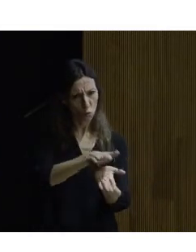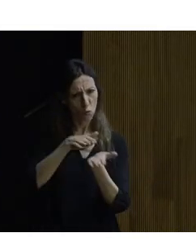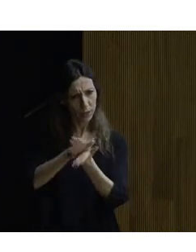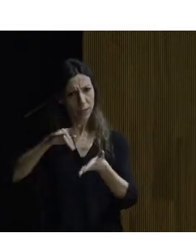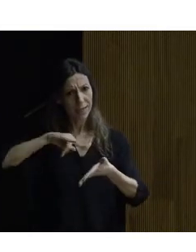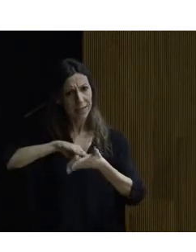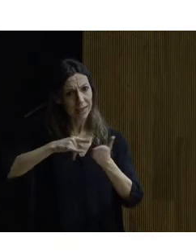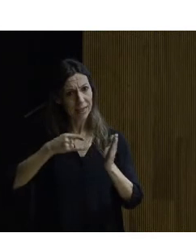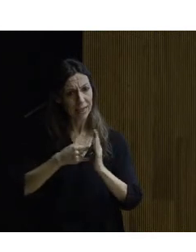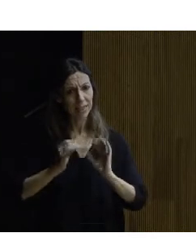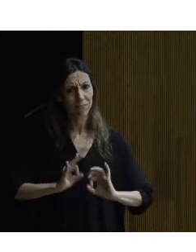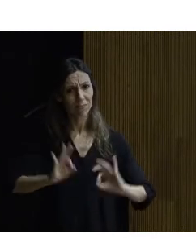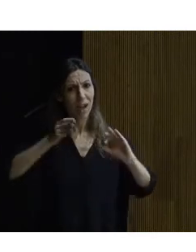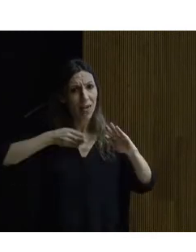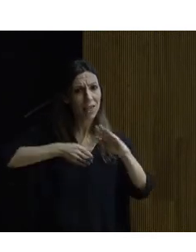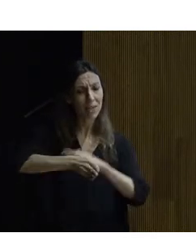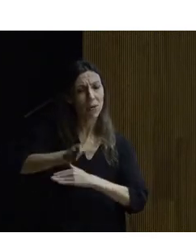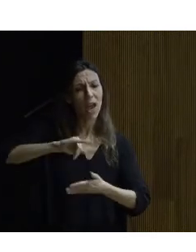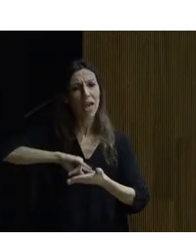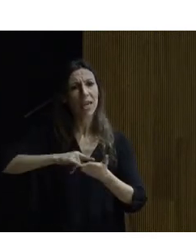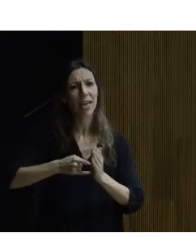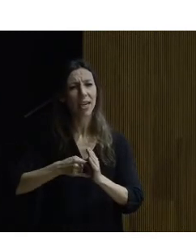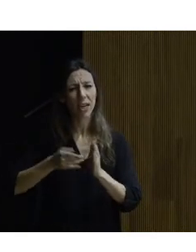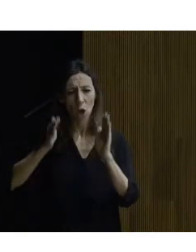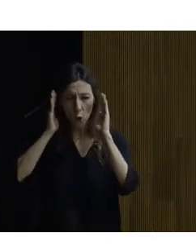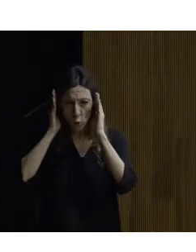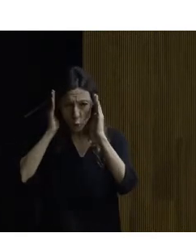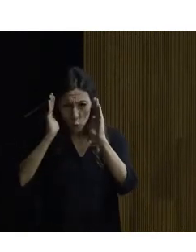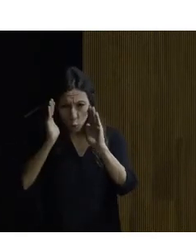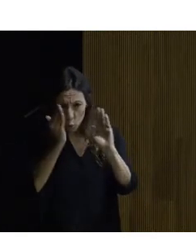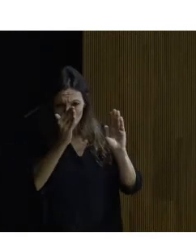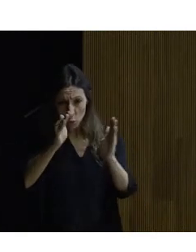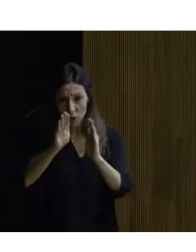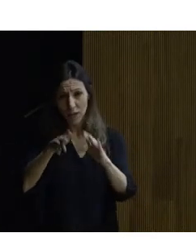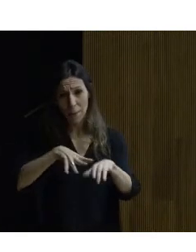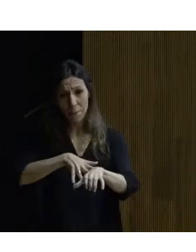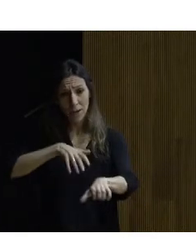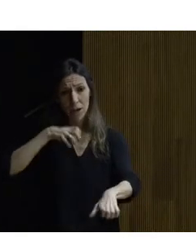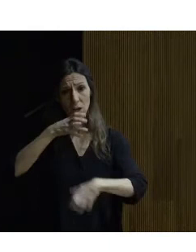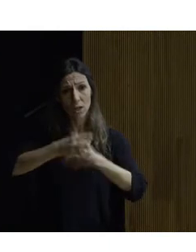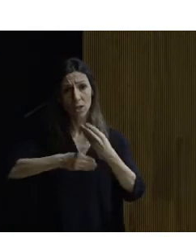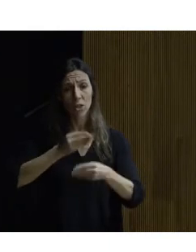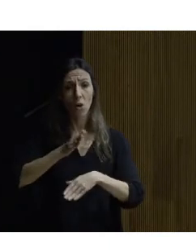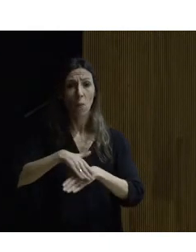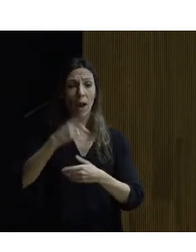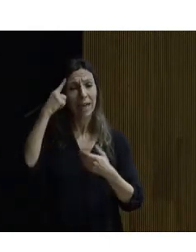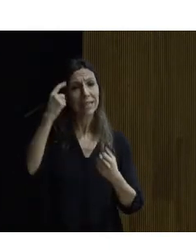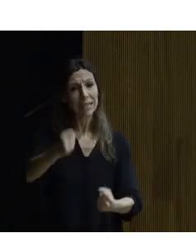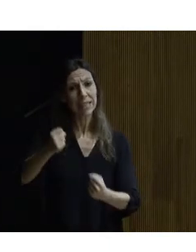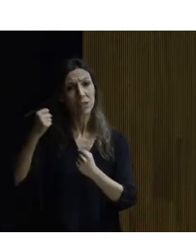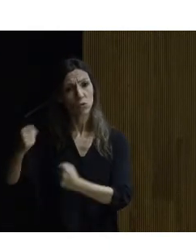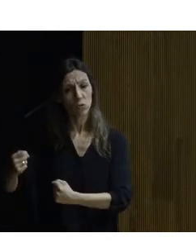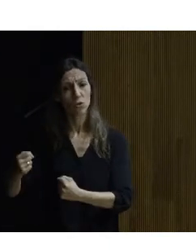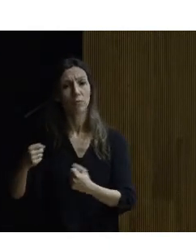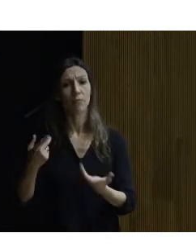en materia de la accesibilidad y de la ingeniería de túneles en su mayor parte realizados para instituciones y ha